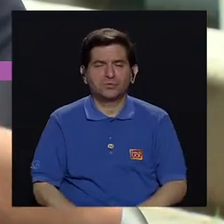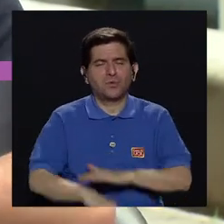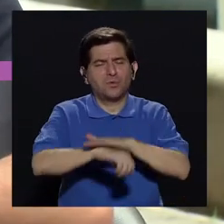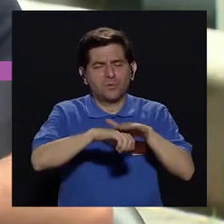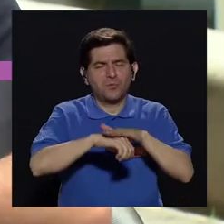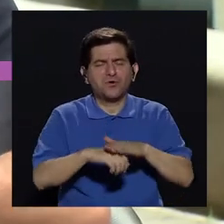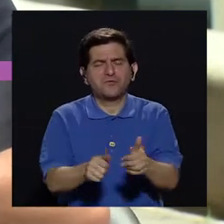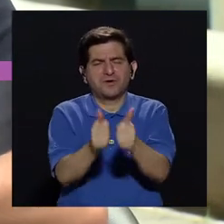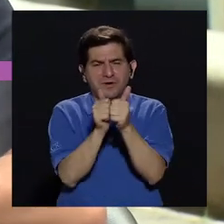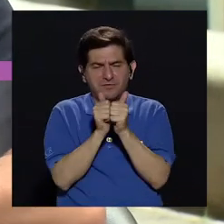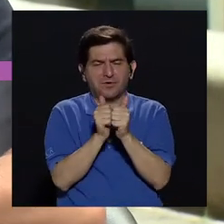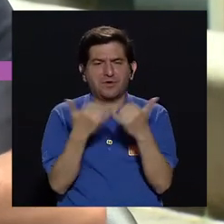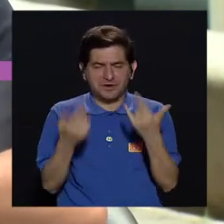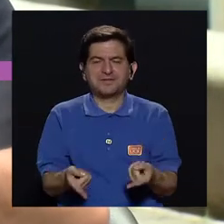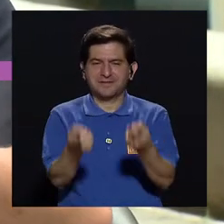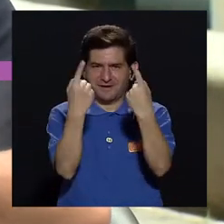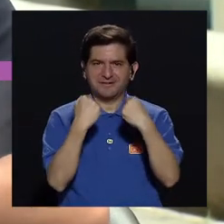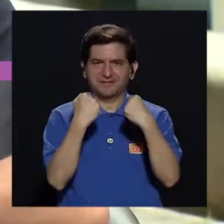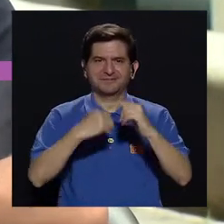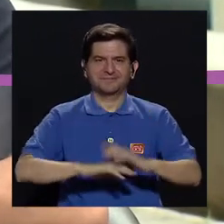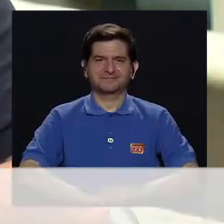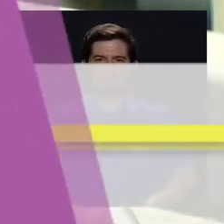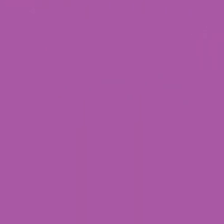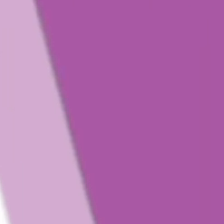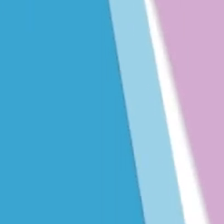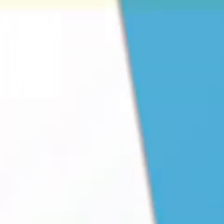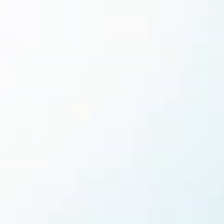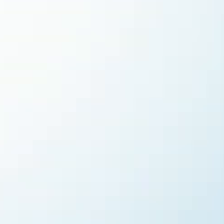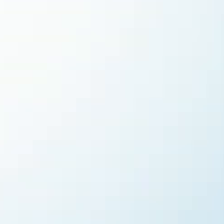Por favor, quédense con nosotros, pronto retornamos.